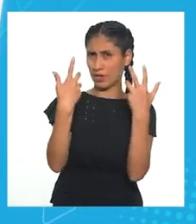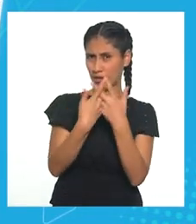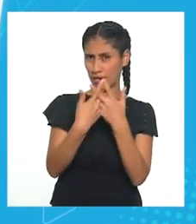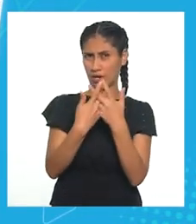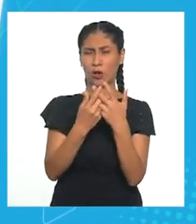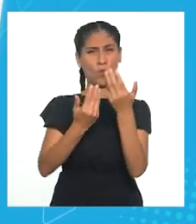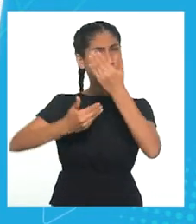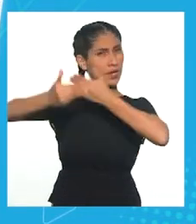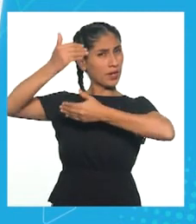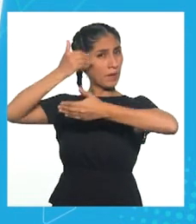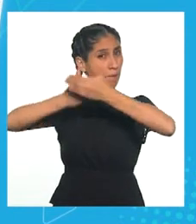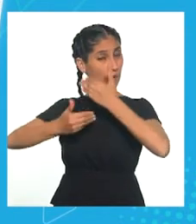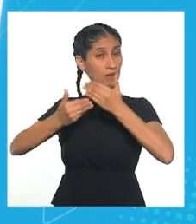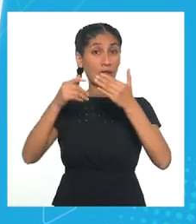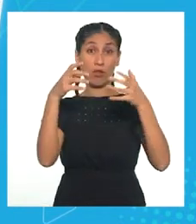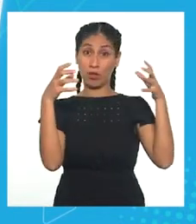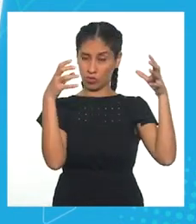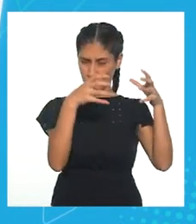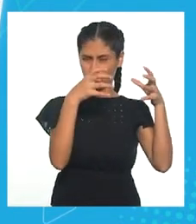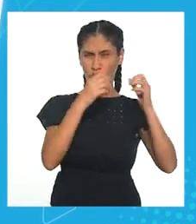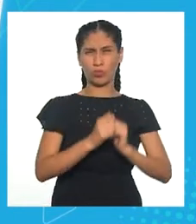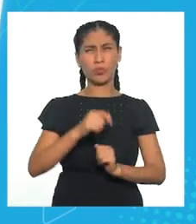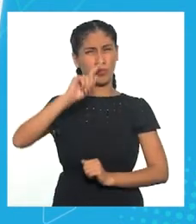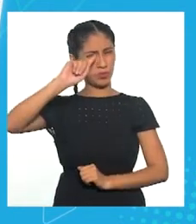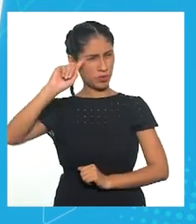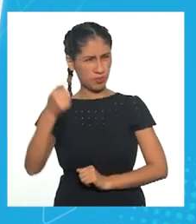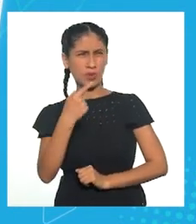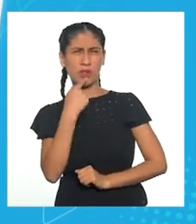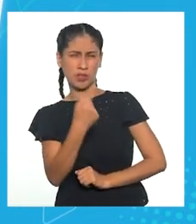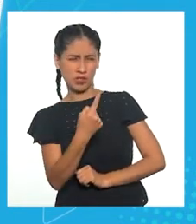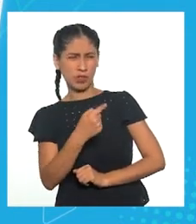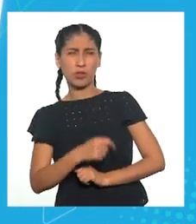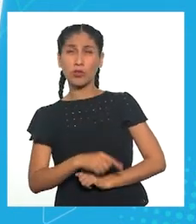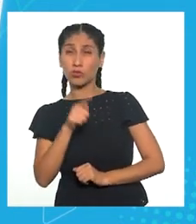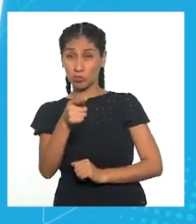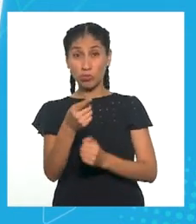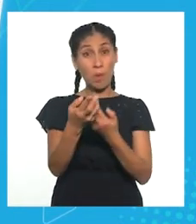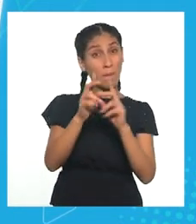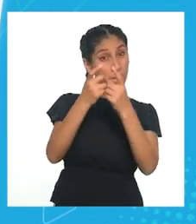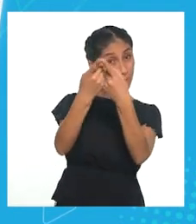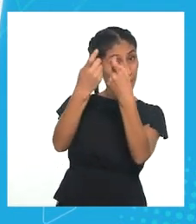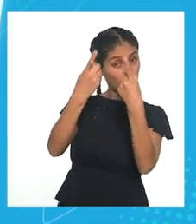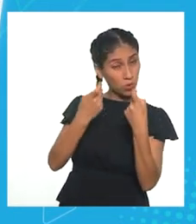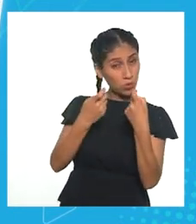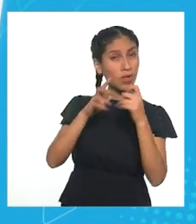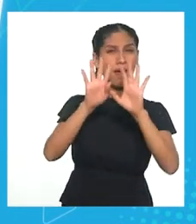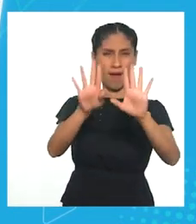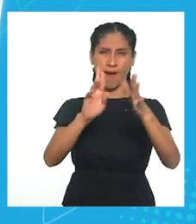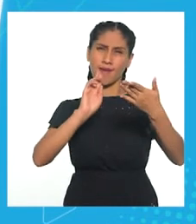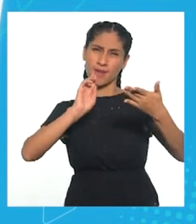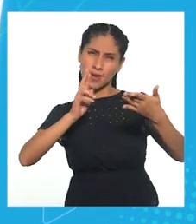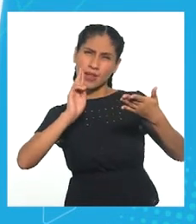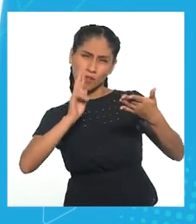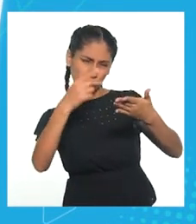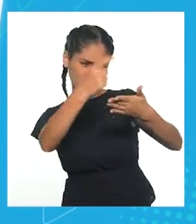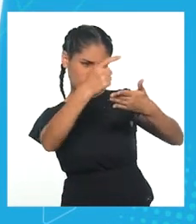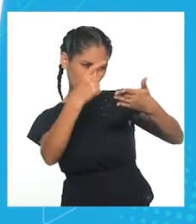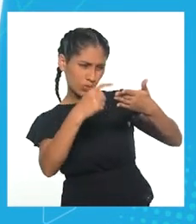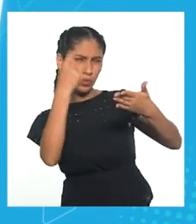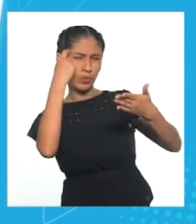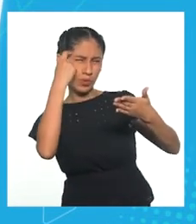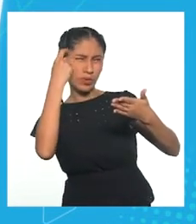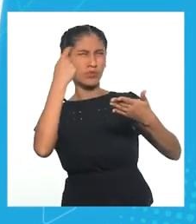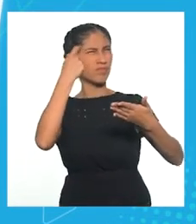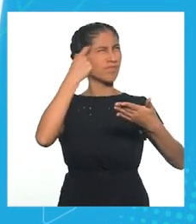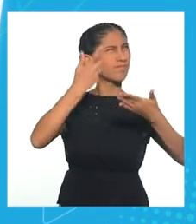graficó el proceso del que hablamos. Primero, ofrecemos posibles respuestas y soluciones desde todas las perspectivas creativas en las que